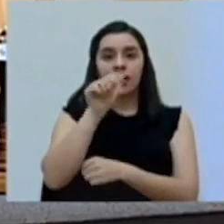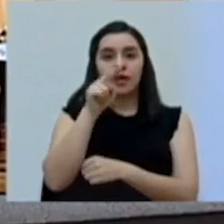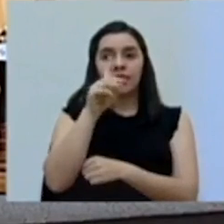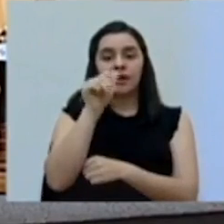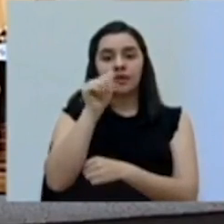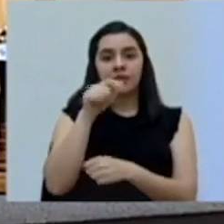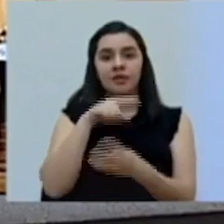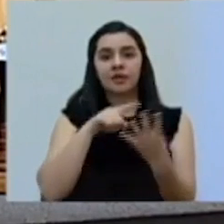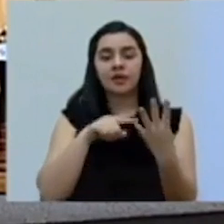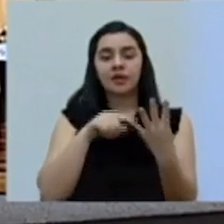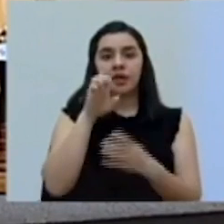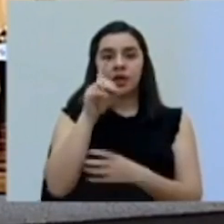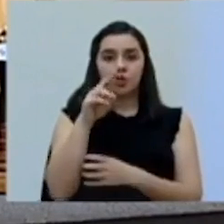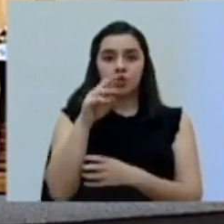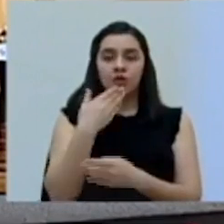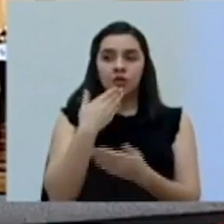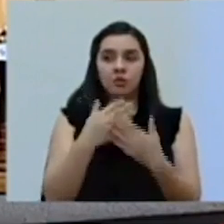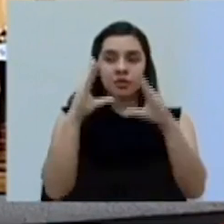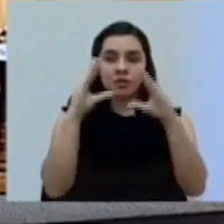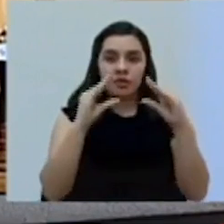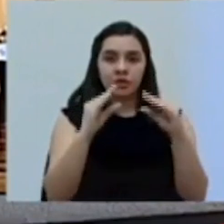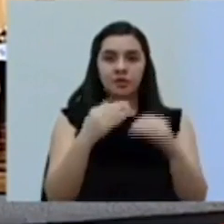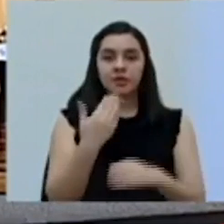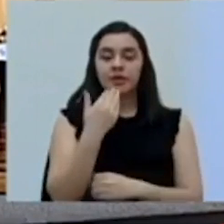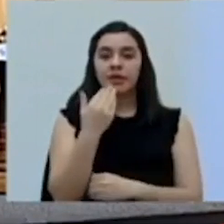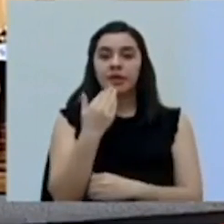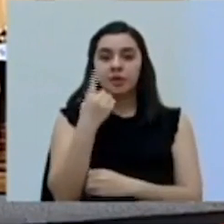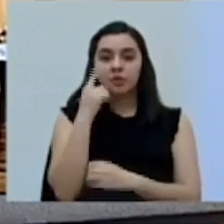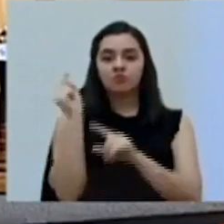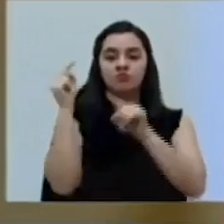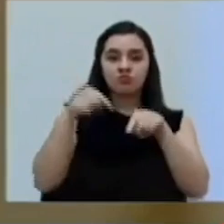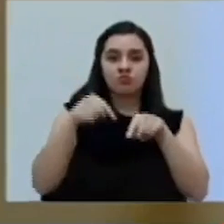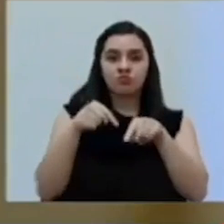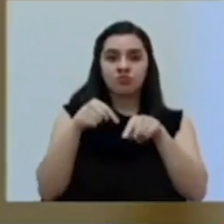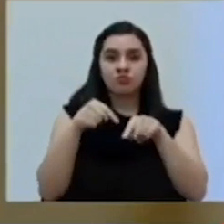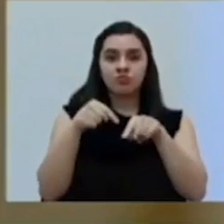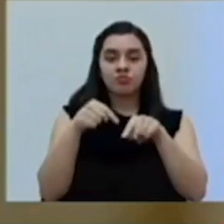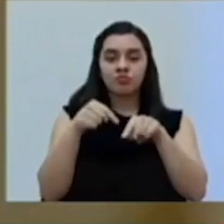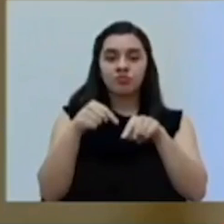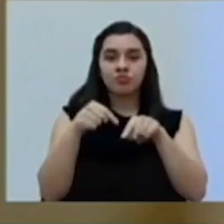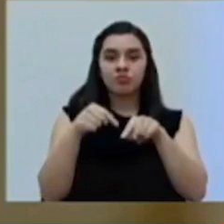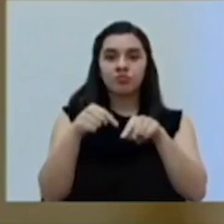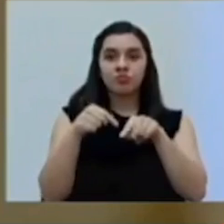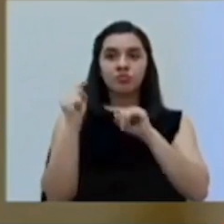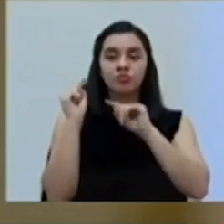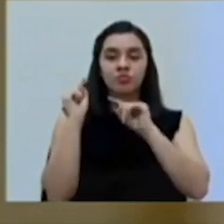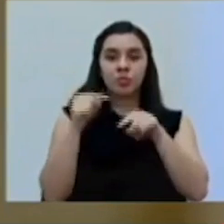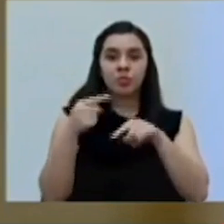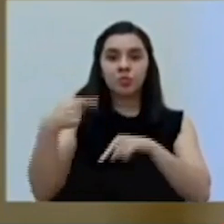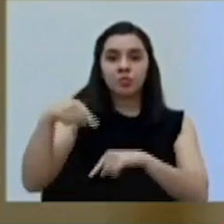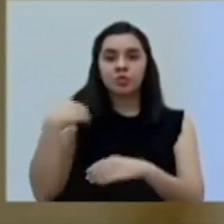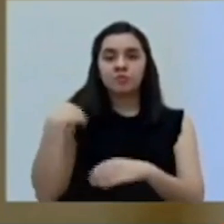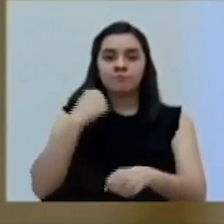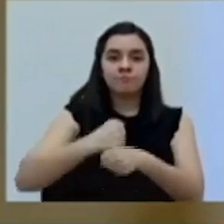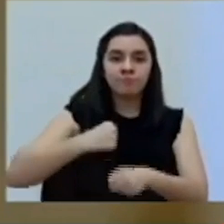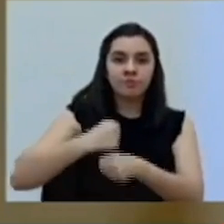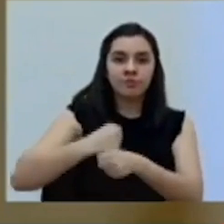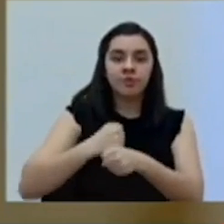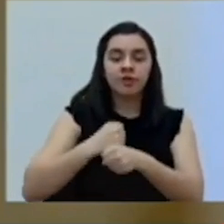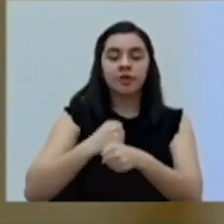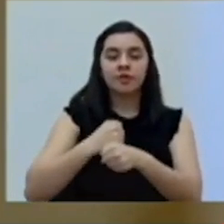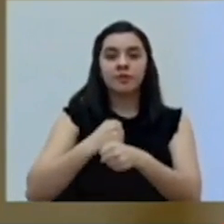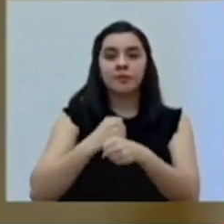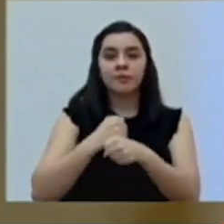a don Eduardo. Muchas gracias por estar acá presentes en caso de los que han venido trabajando técnicamente en la materia